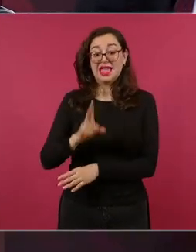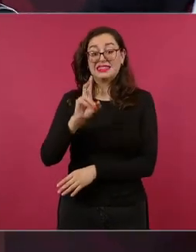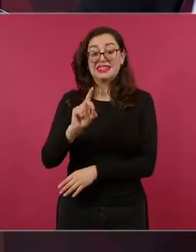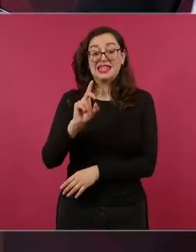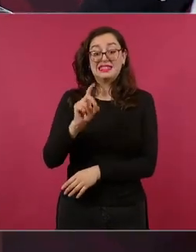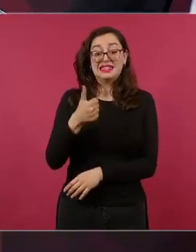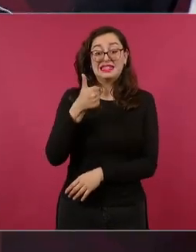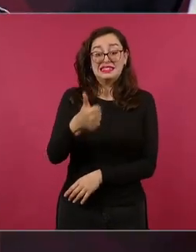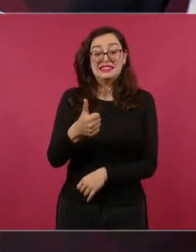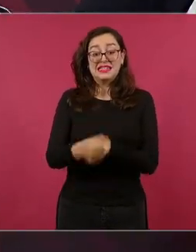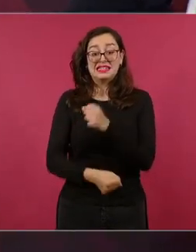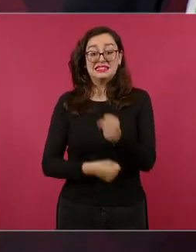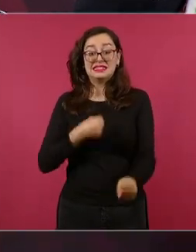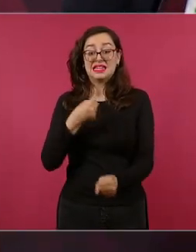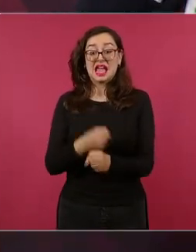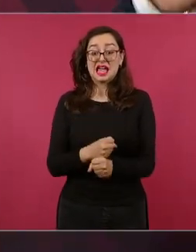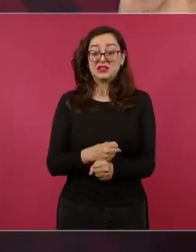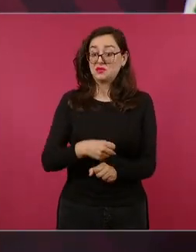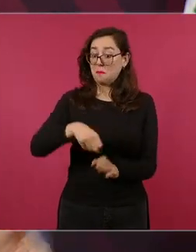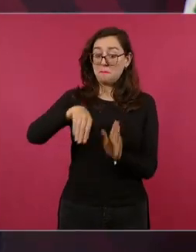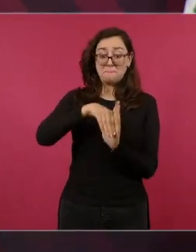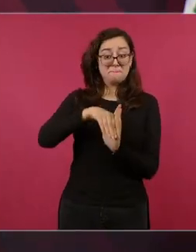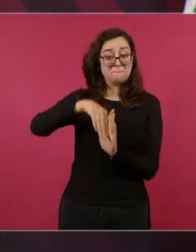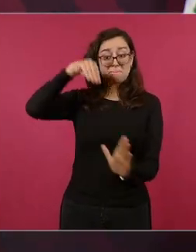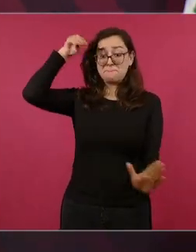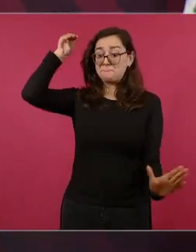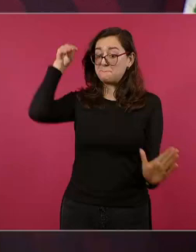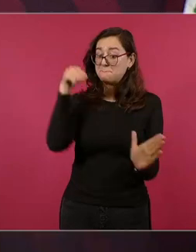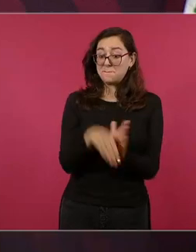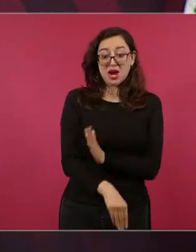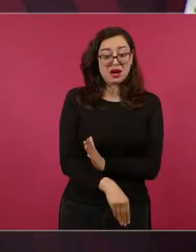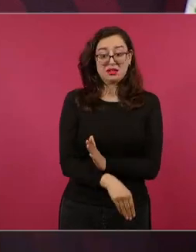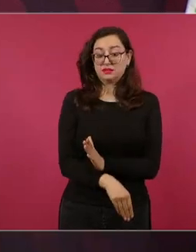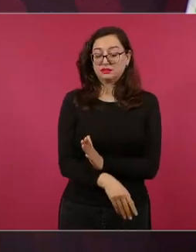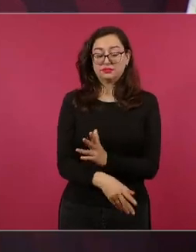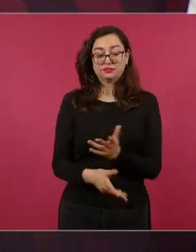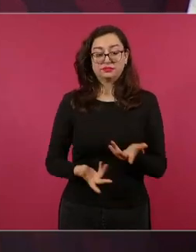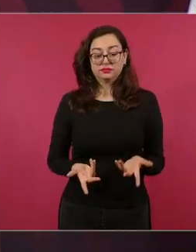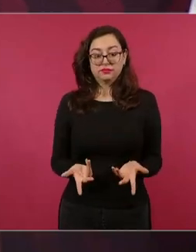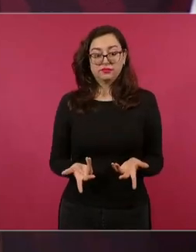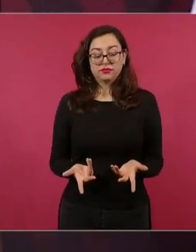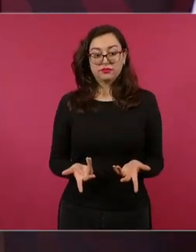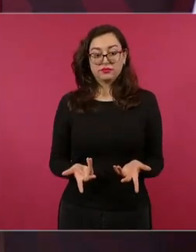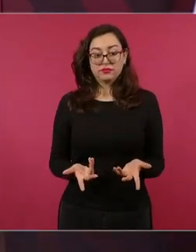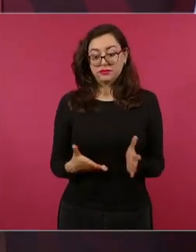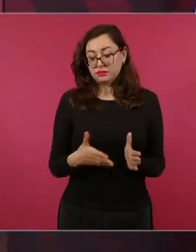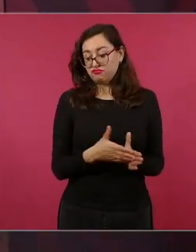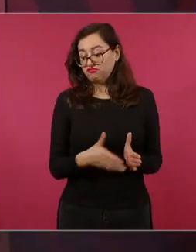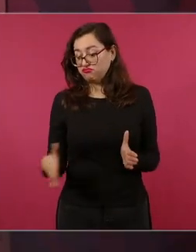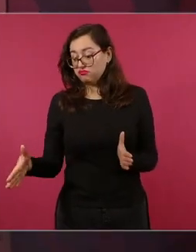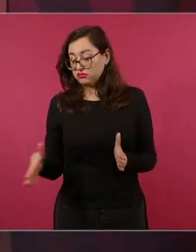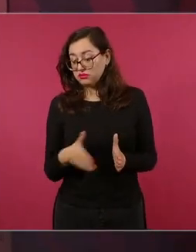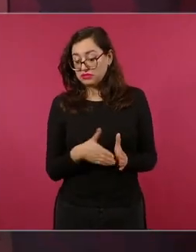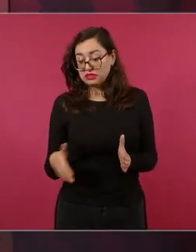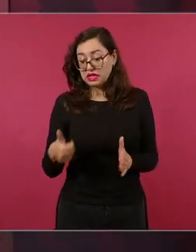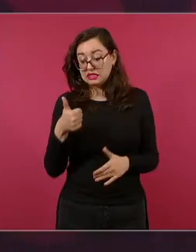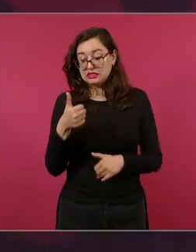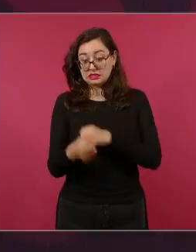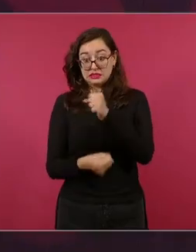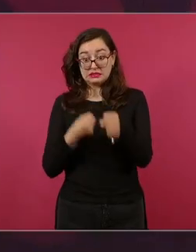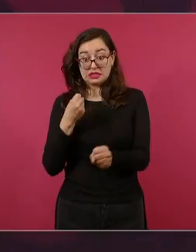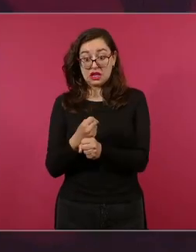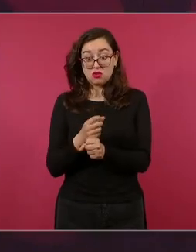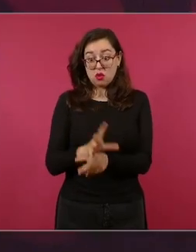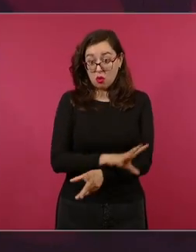predominio de la política de pillaje como en seis años se va a